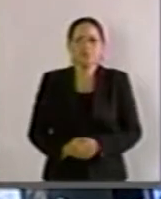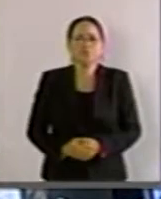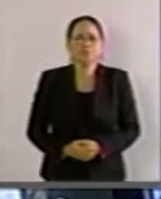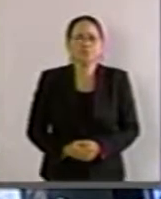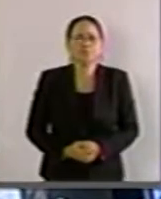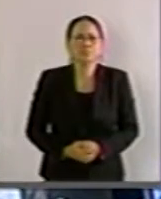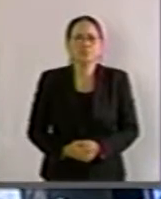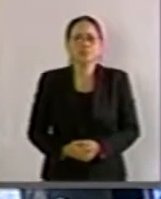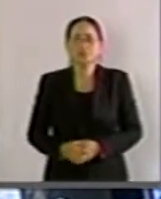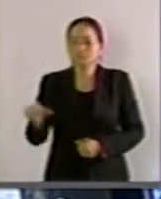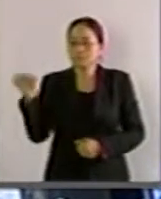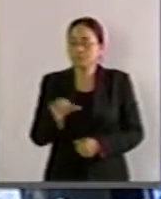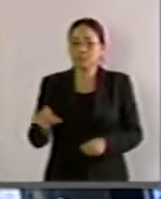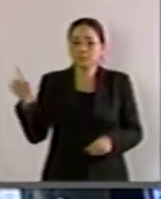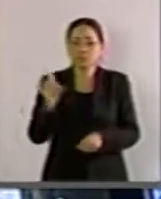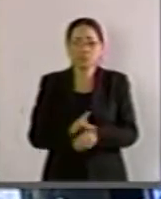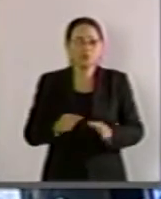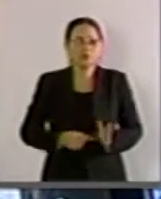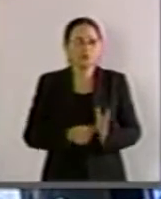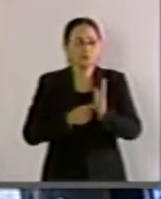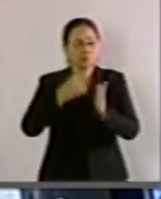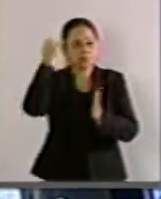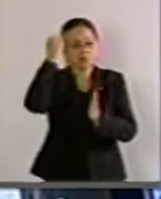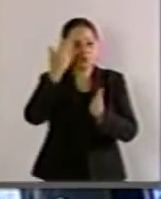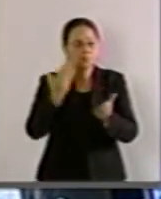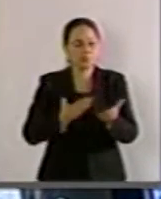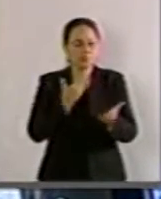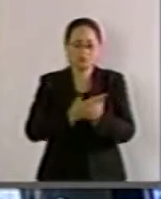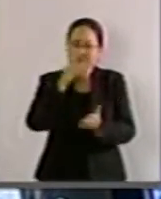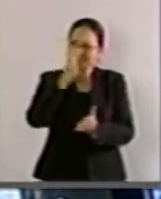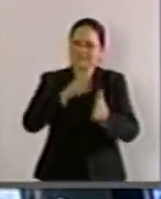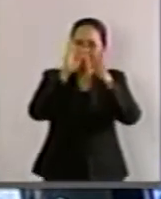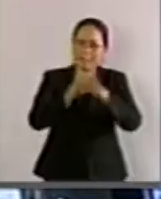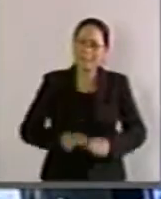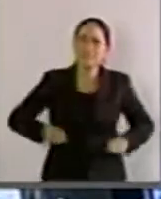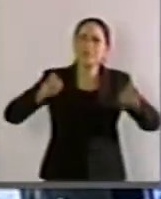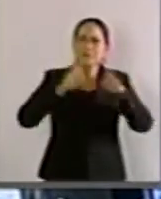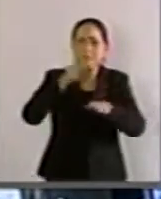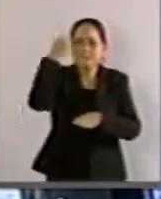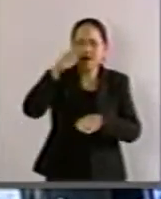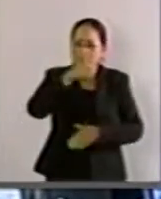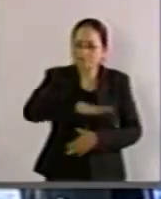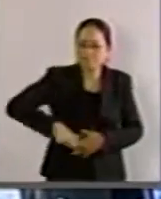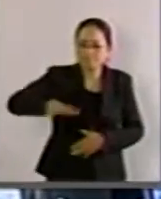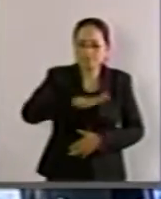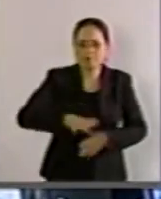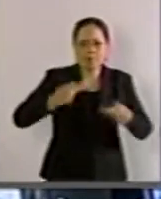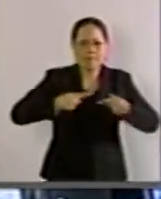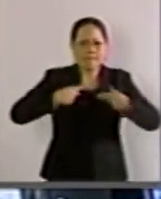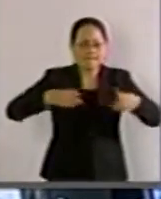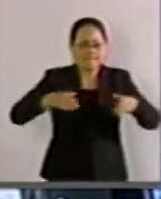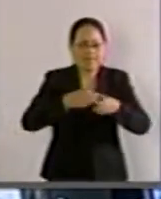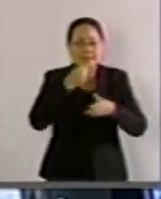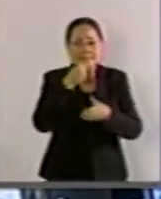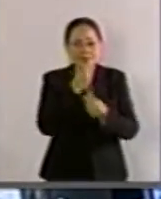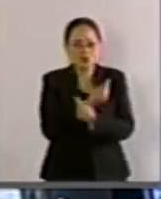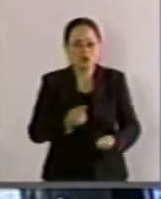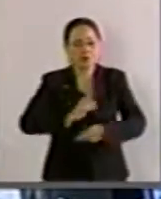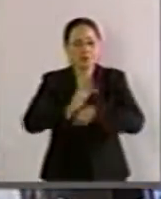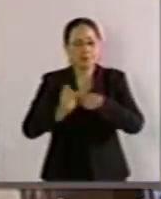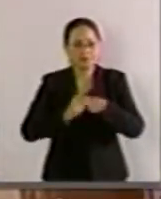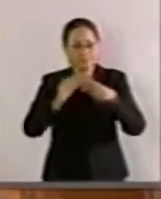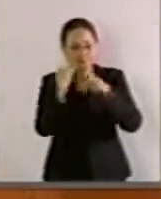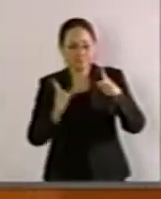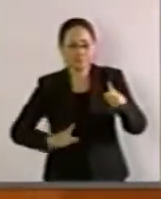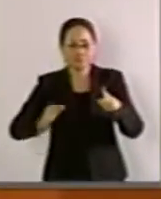El día de hoy presento una iniciativa de suma trascendencia para la población infantil de nuestro país. O